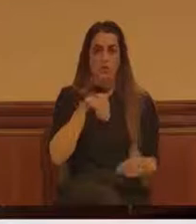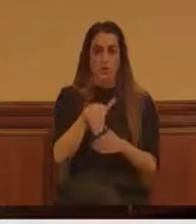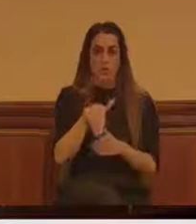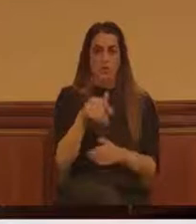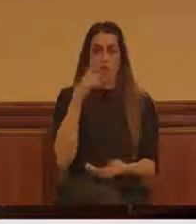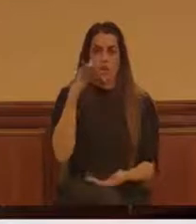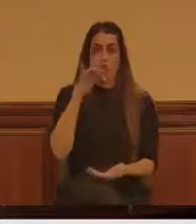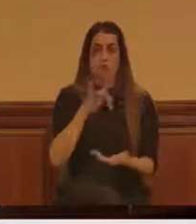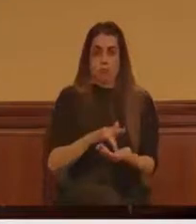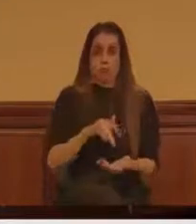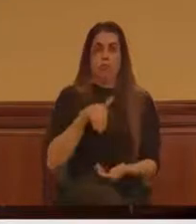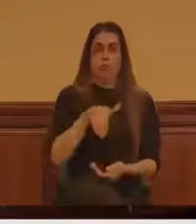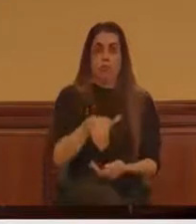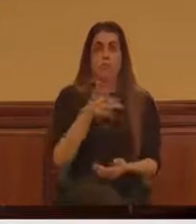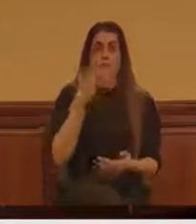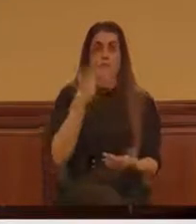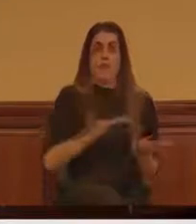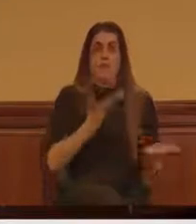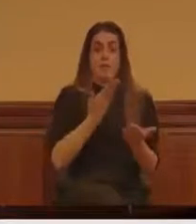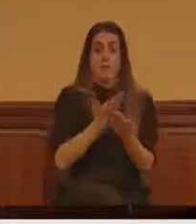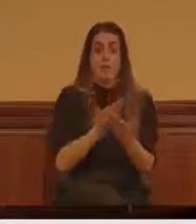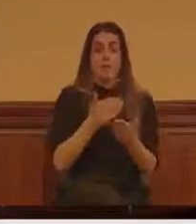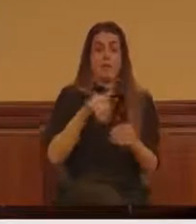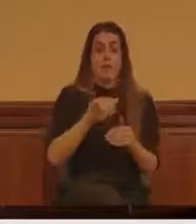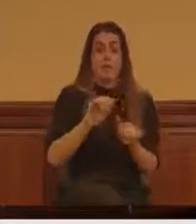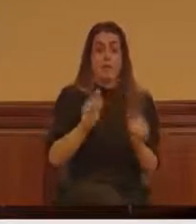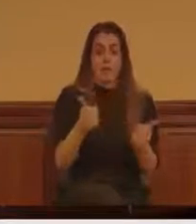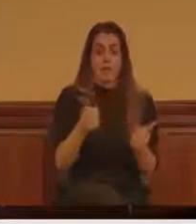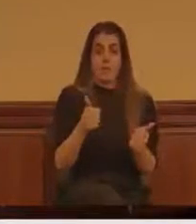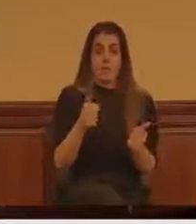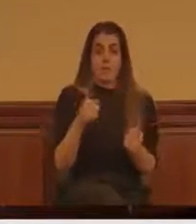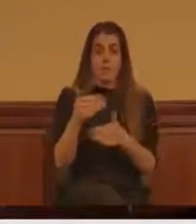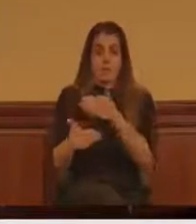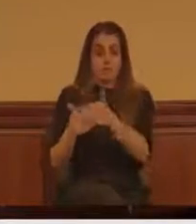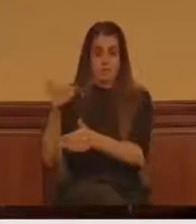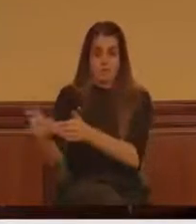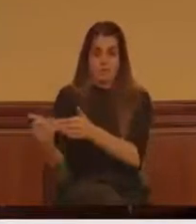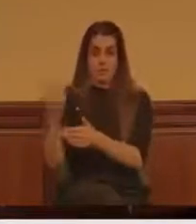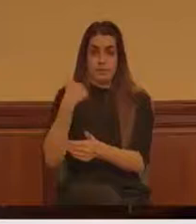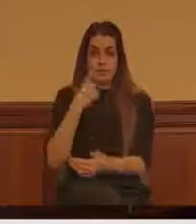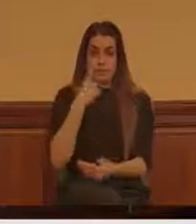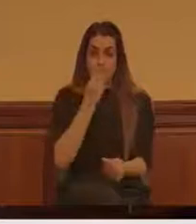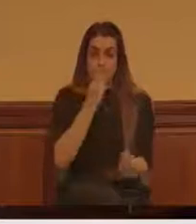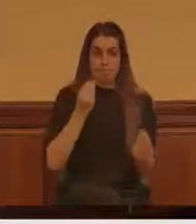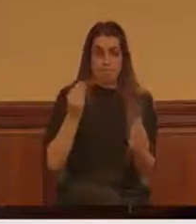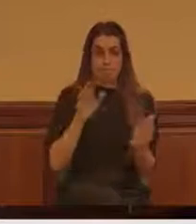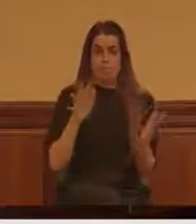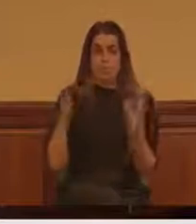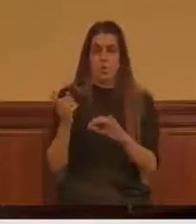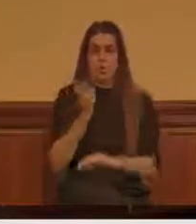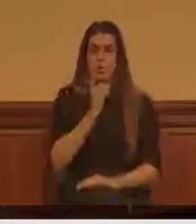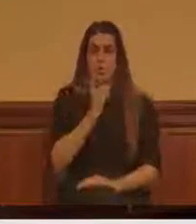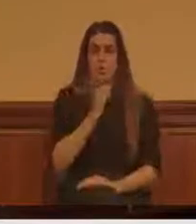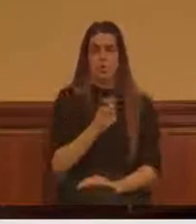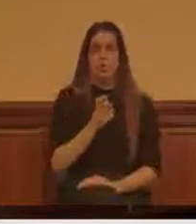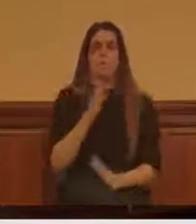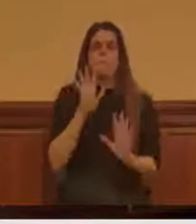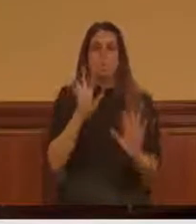esta moción sale aprobada. Vamos a cambiar un poquito el registro y les voy a contar alguna alegría.